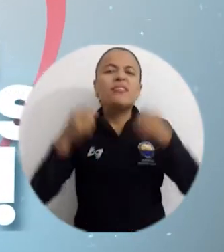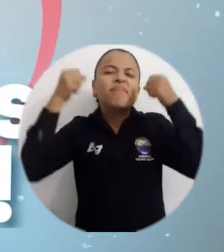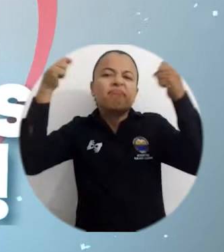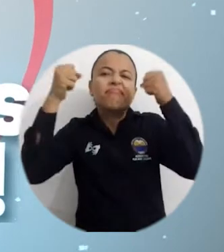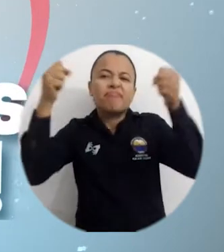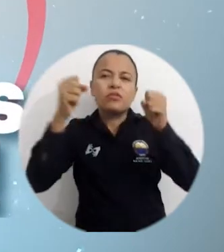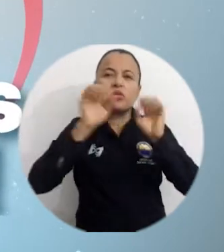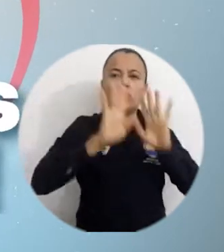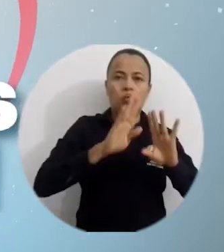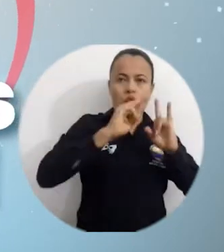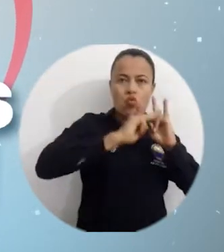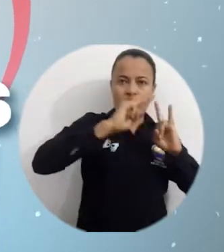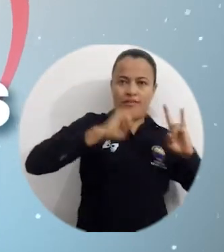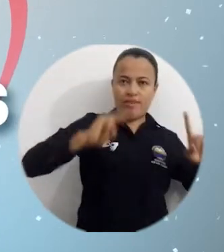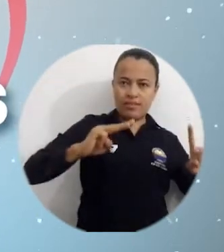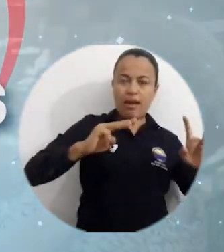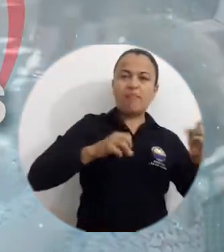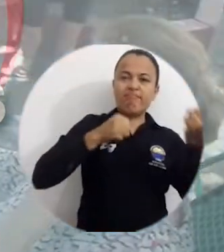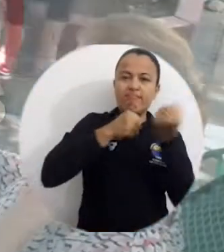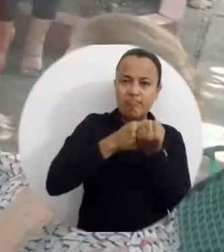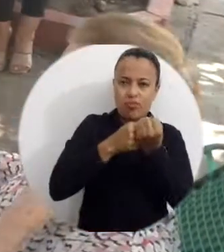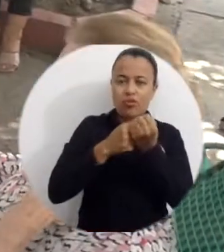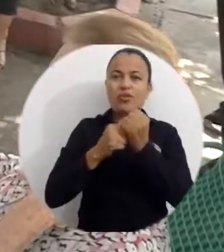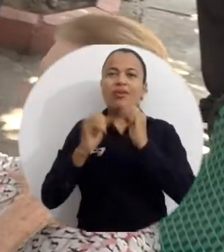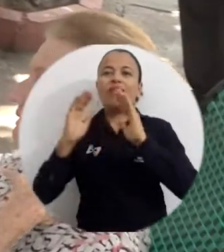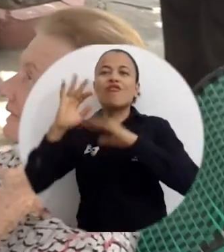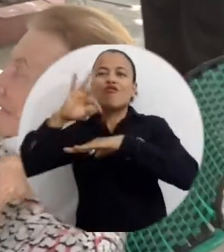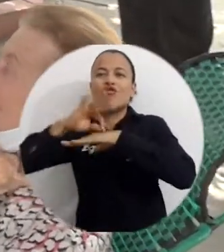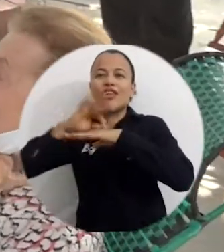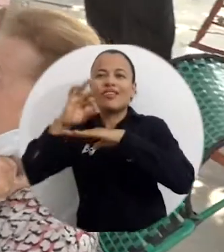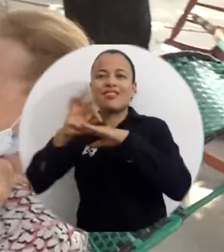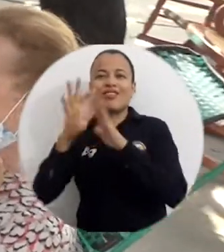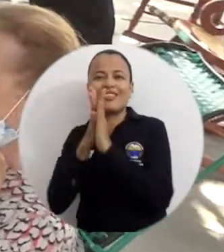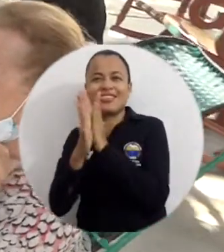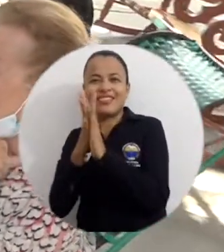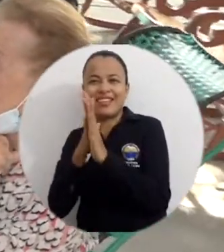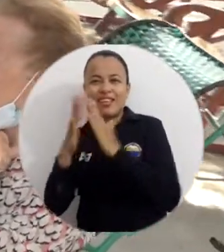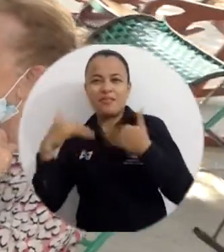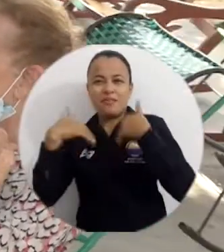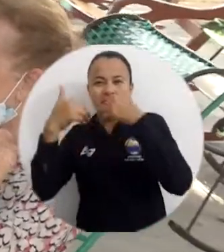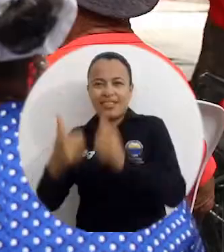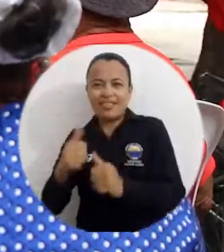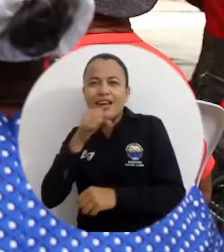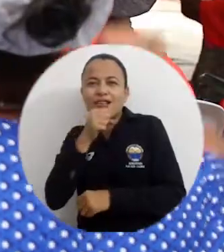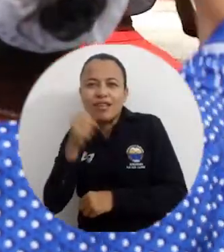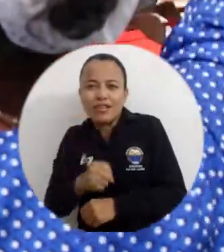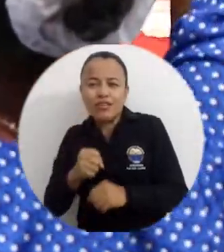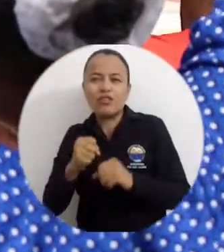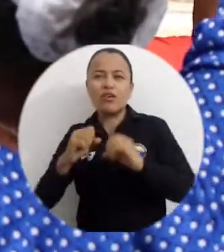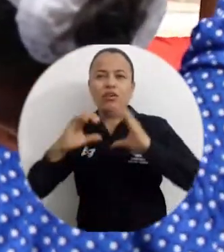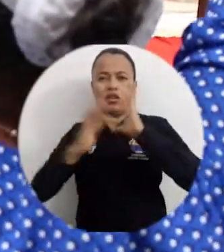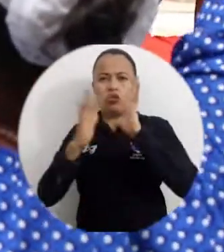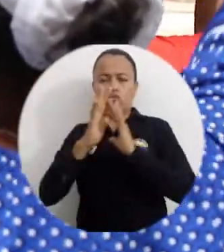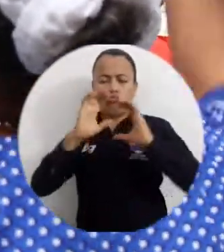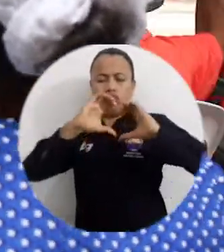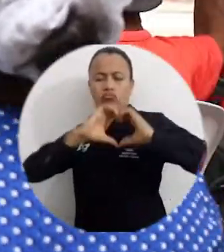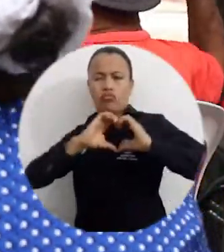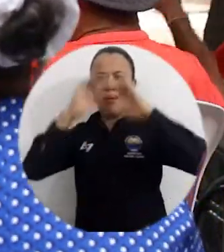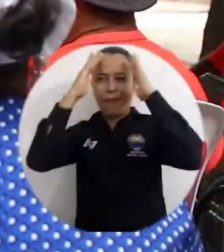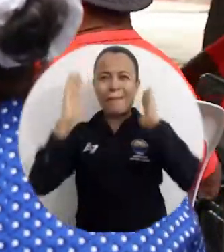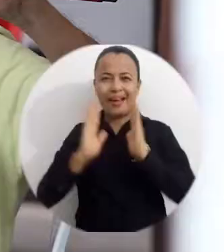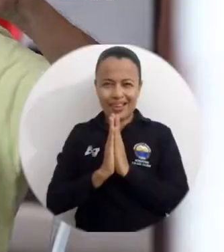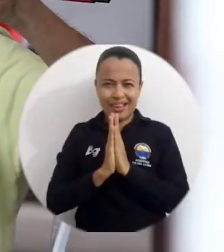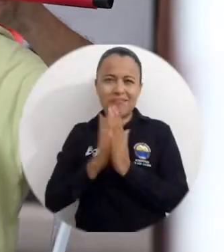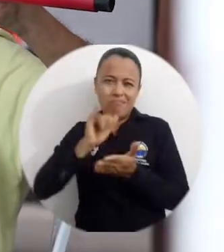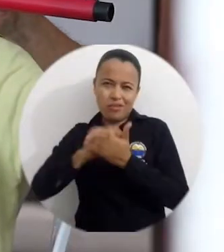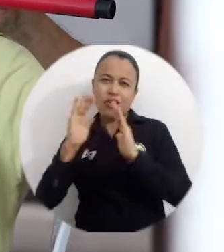Fallábamos Todos es la campaña solidaria de la Universidad del Magdalena y la Fundación Centro de Bienestar al Anciano Sagrados Corazones de Jesús y